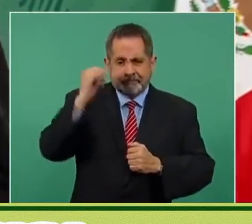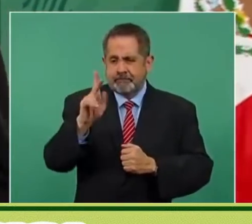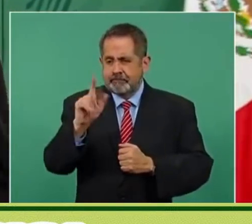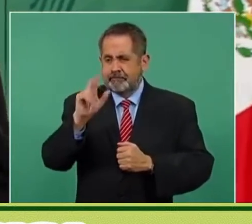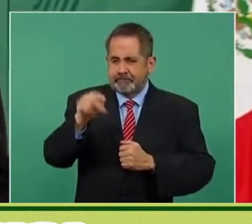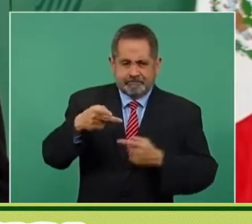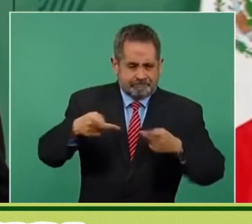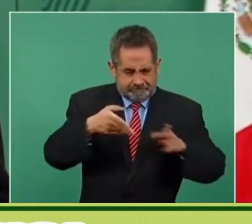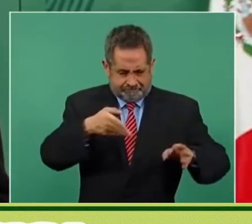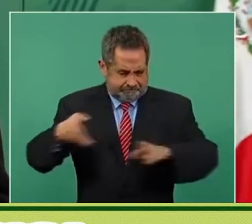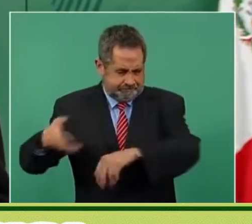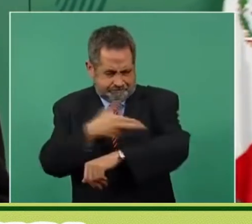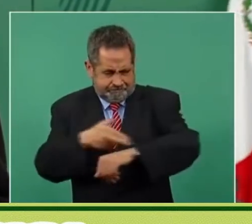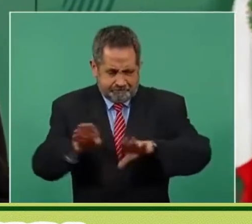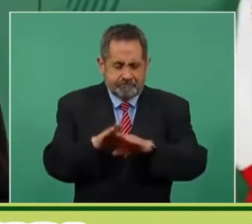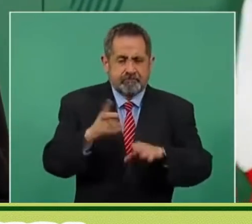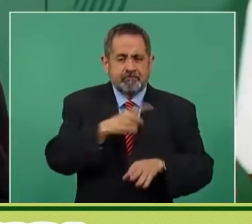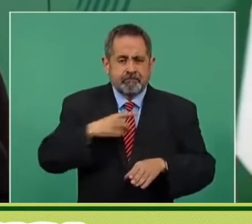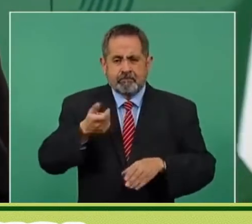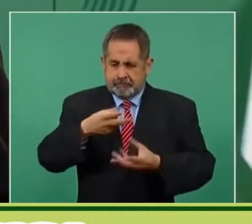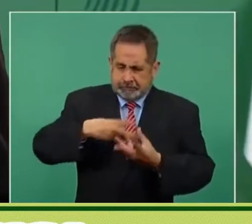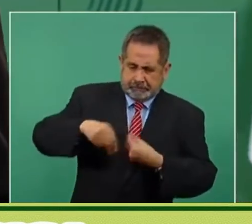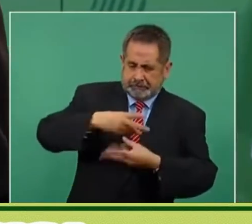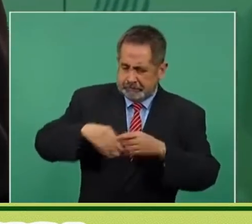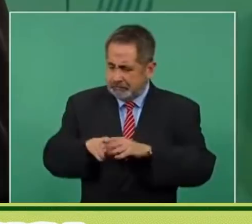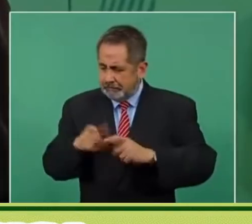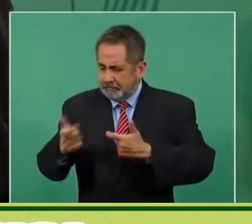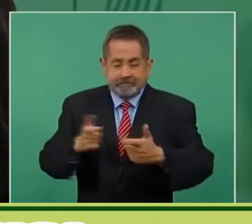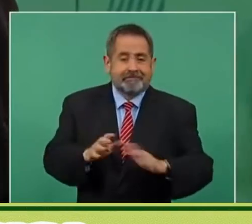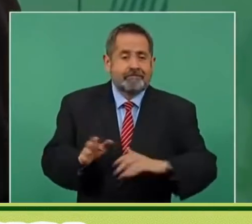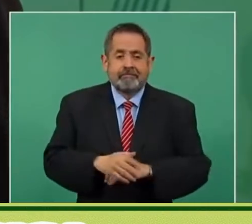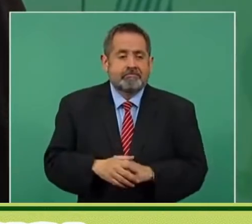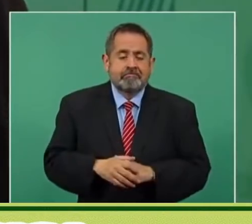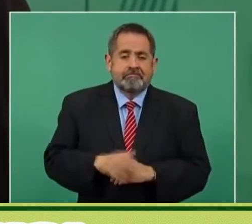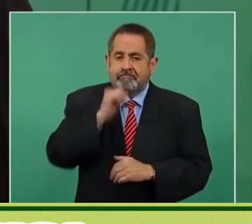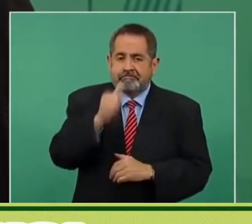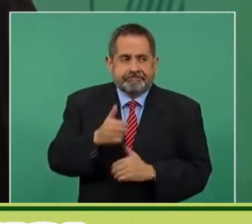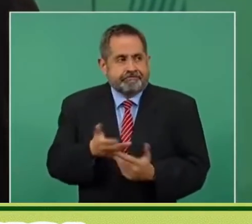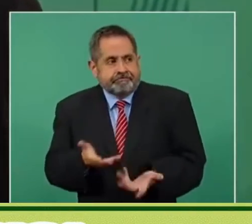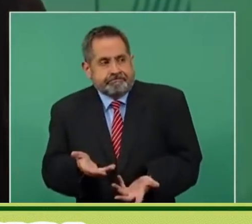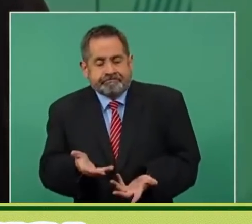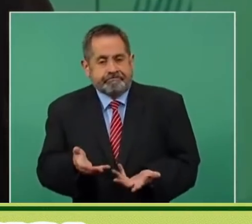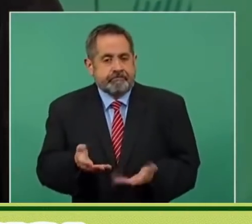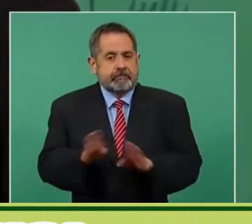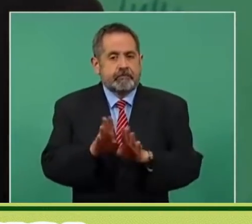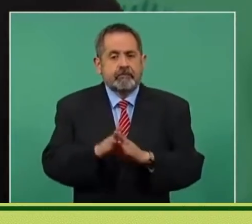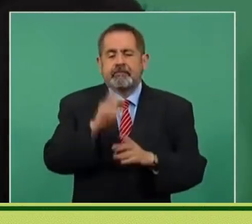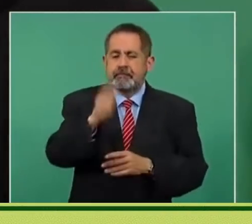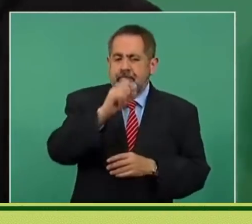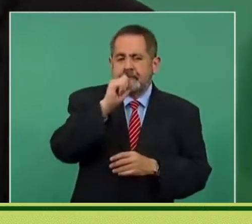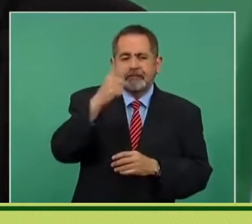reestructurar sus deudas y, sobre todo, para evitar